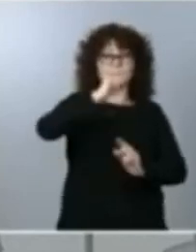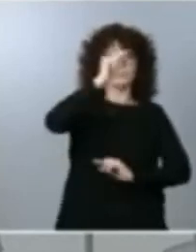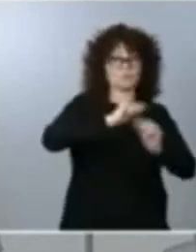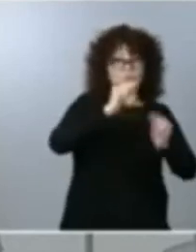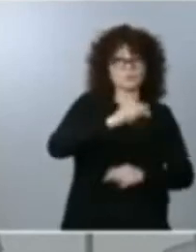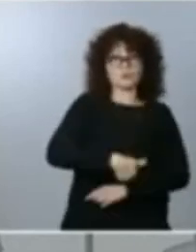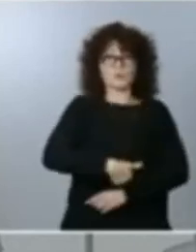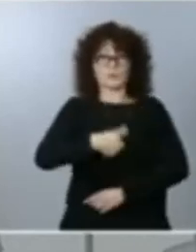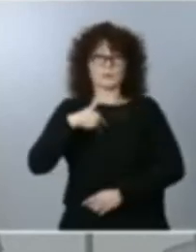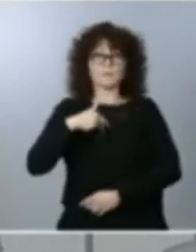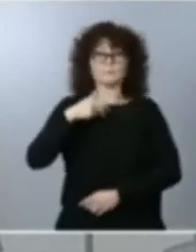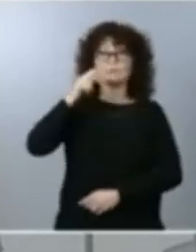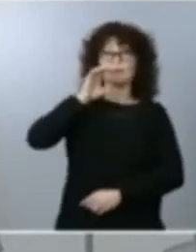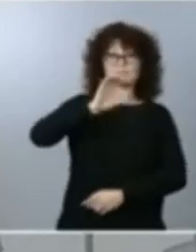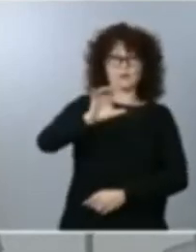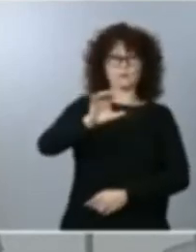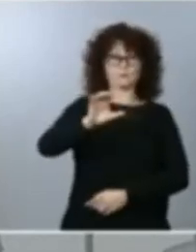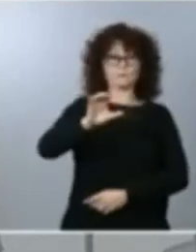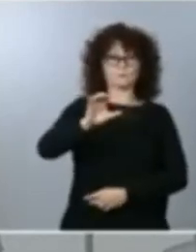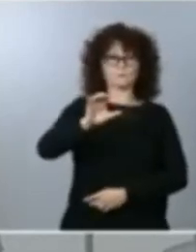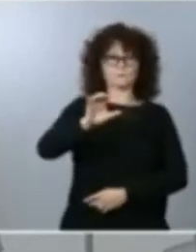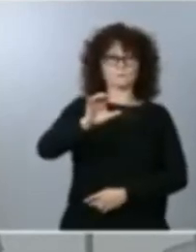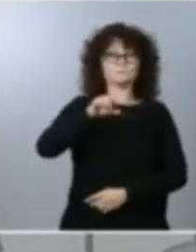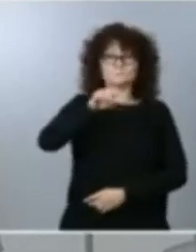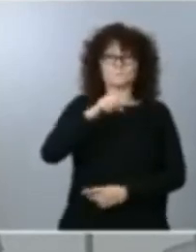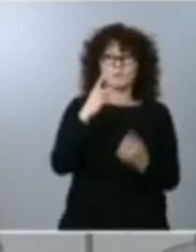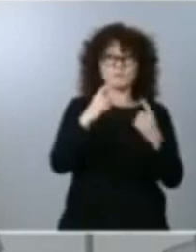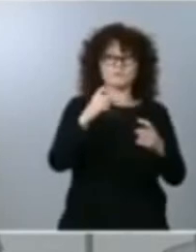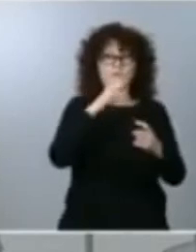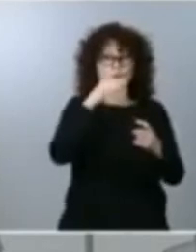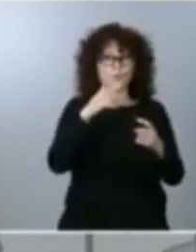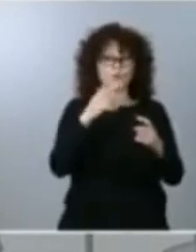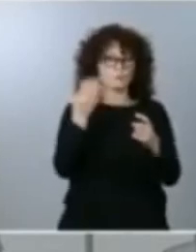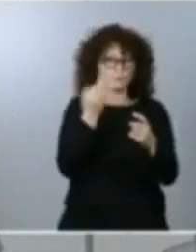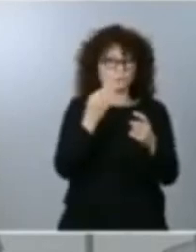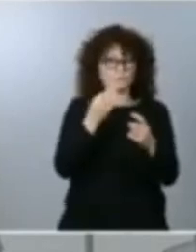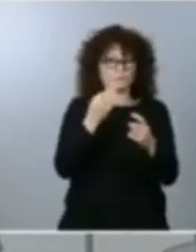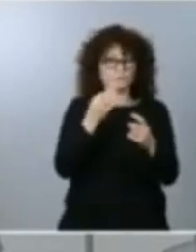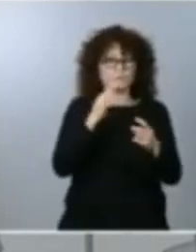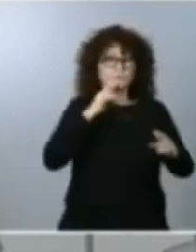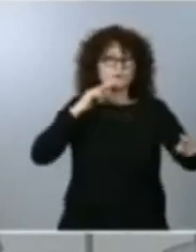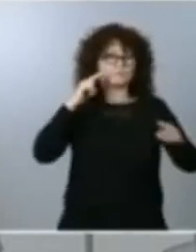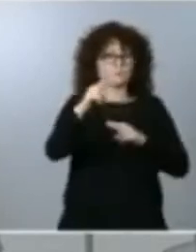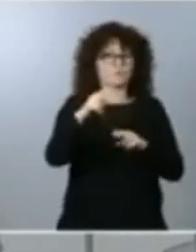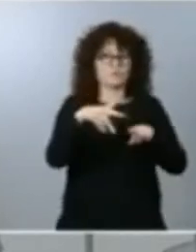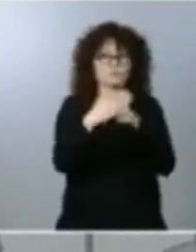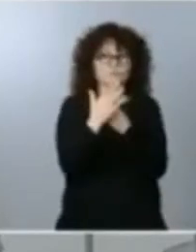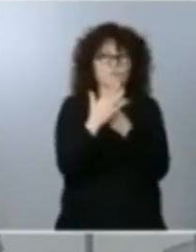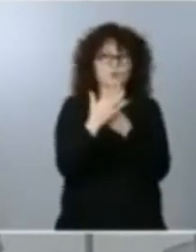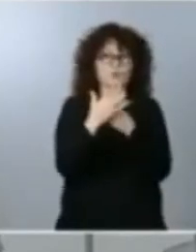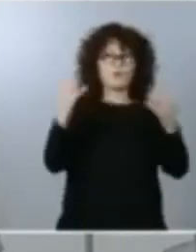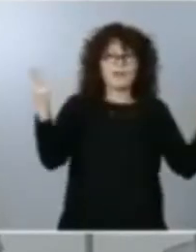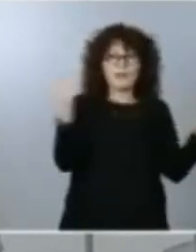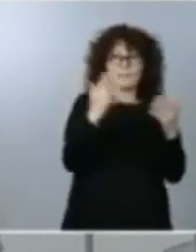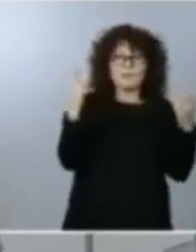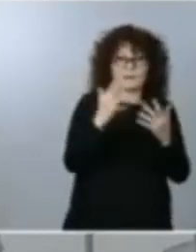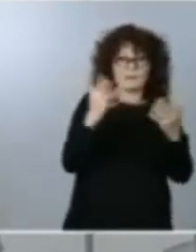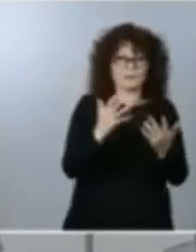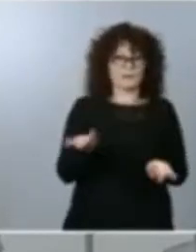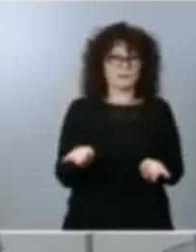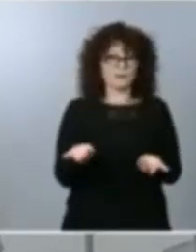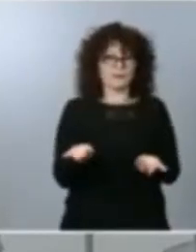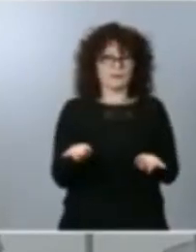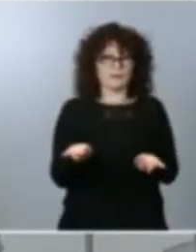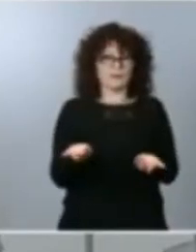porque tenemos una emergencia sanitaria económica y social sin precedentes en los últimos 100 años y no podemos estar trabajando con unos presupuestos del año